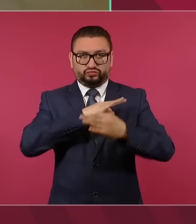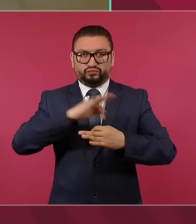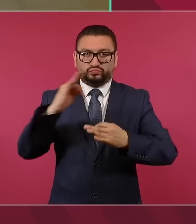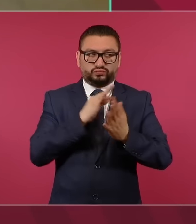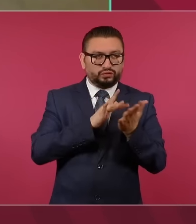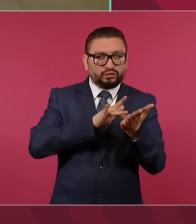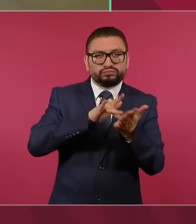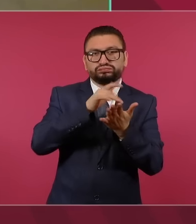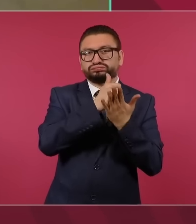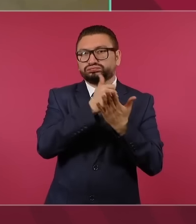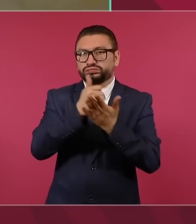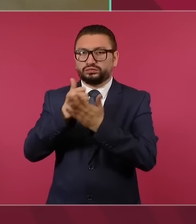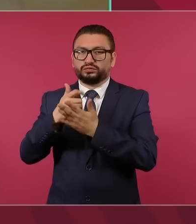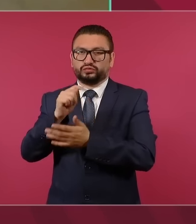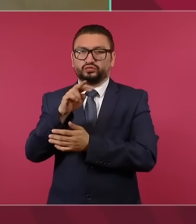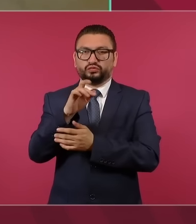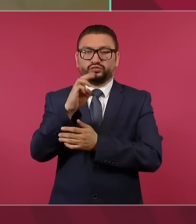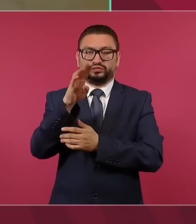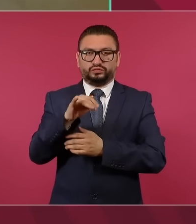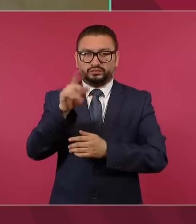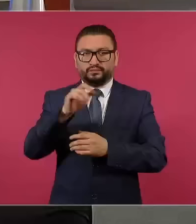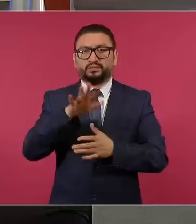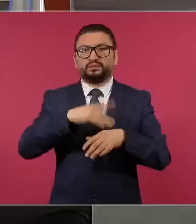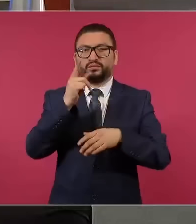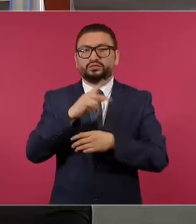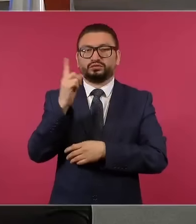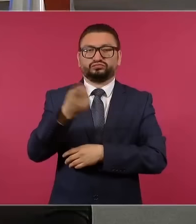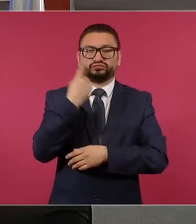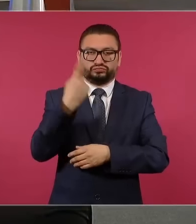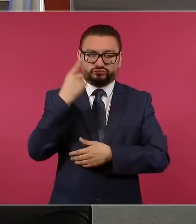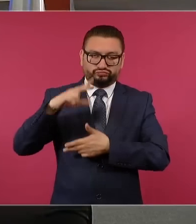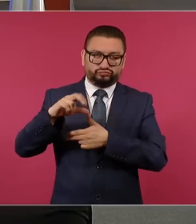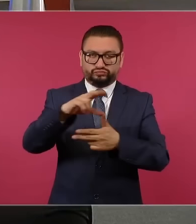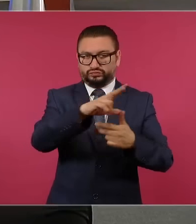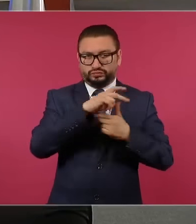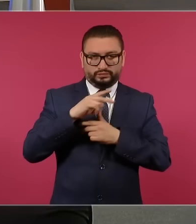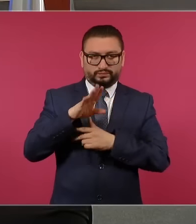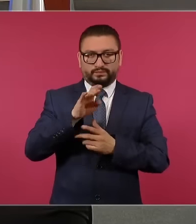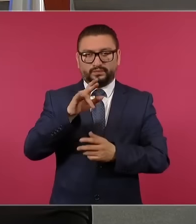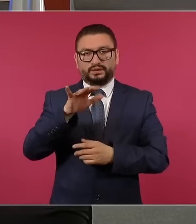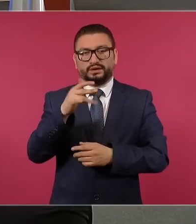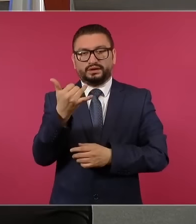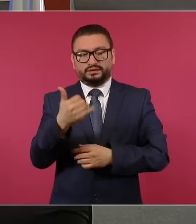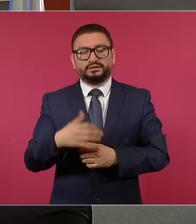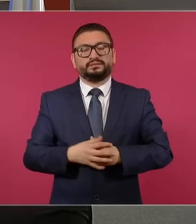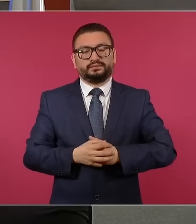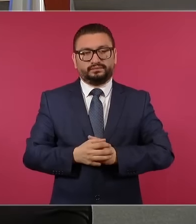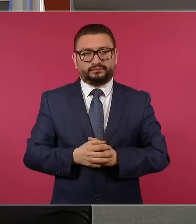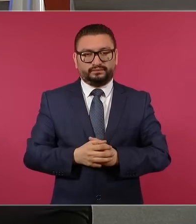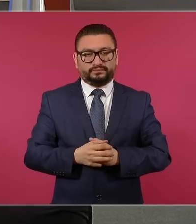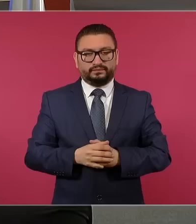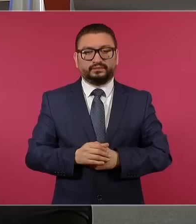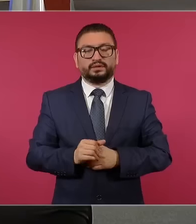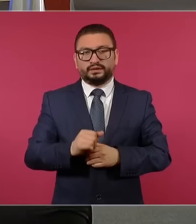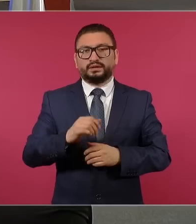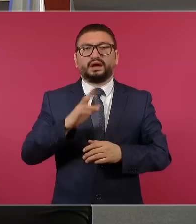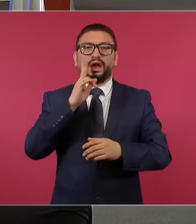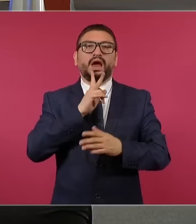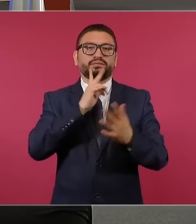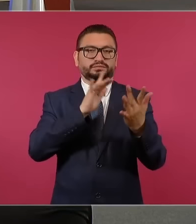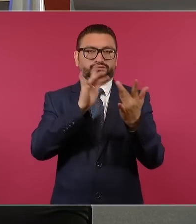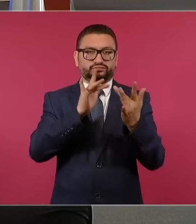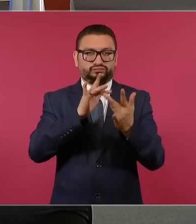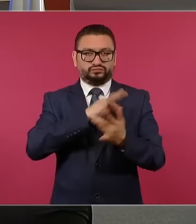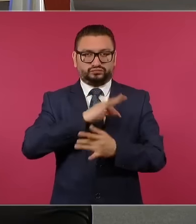por este paso del huracán Beri. Muy bien. A ver si podemos ya establecer comunicación